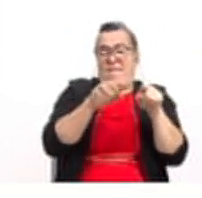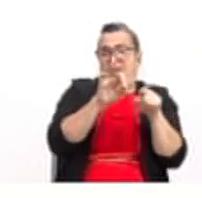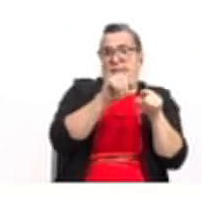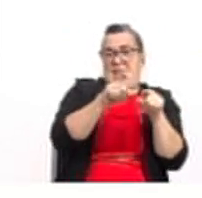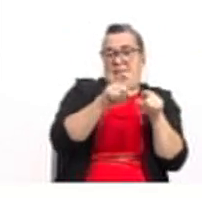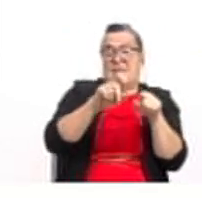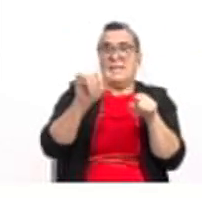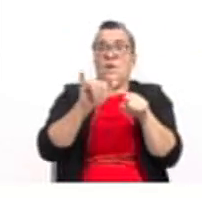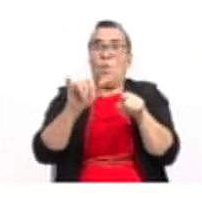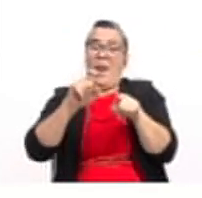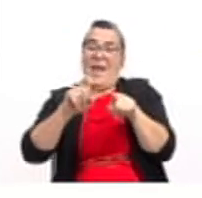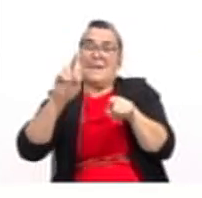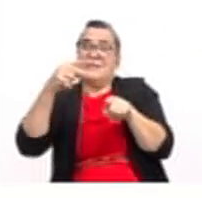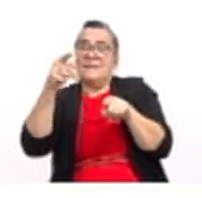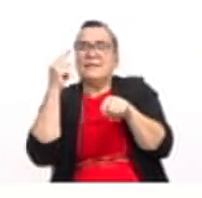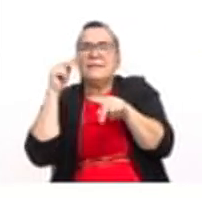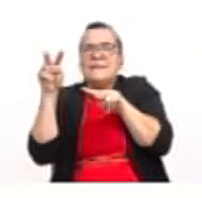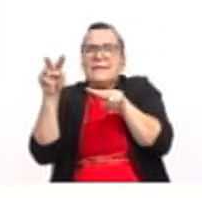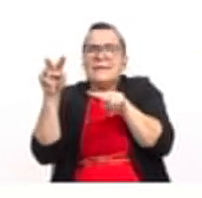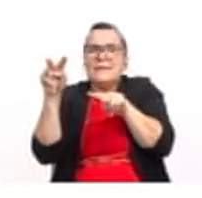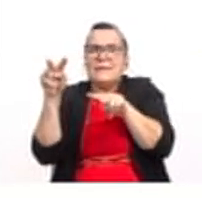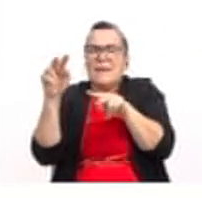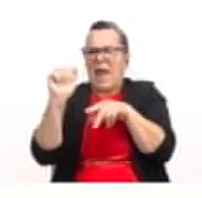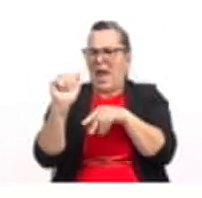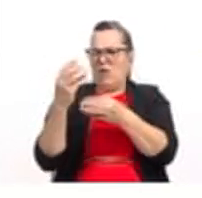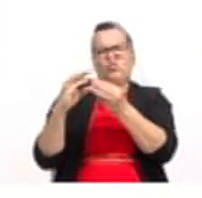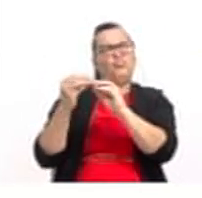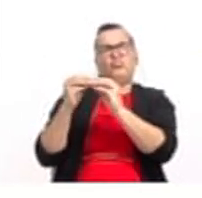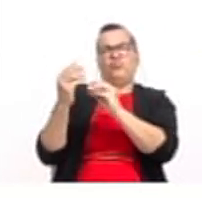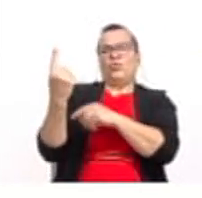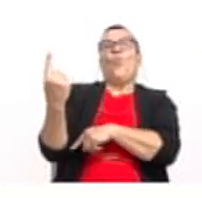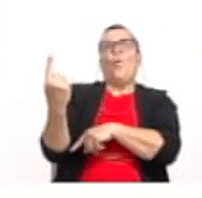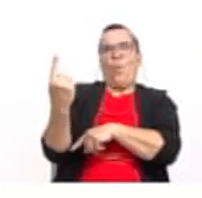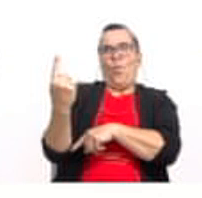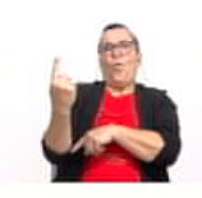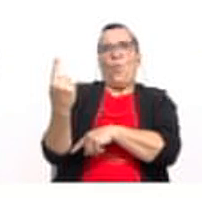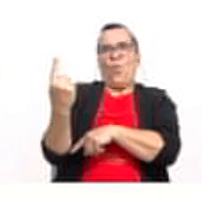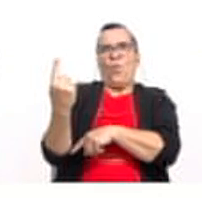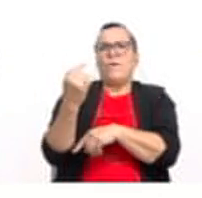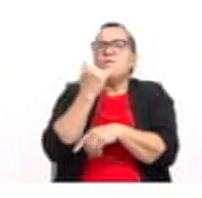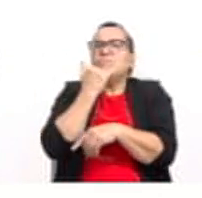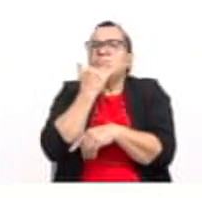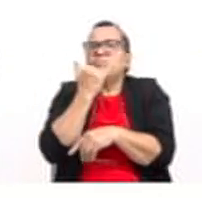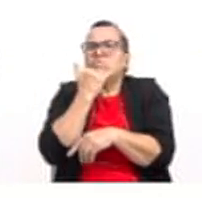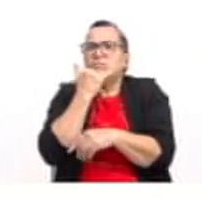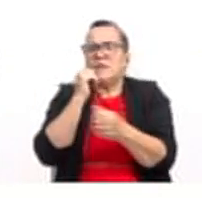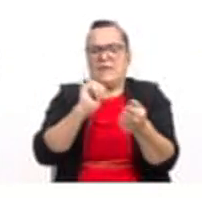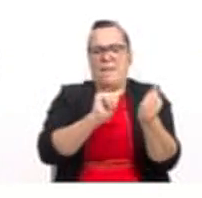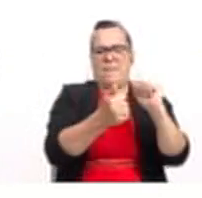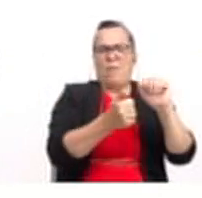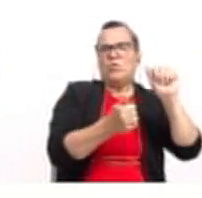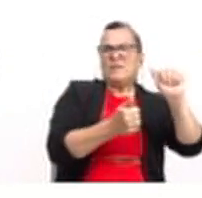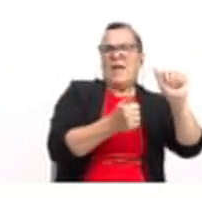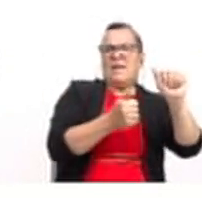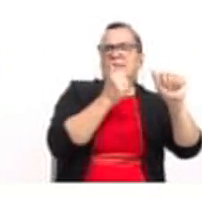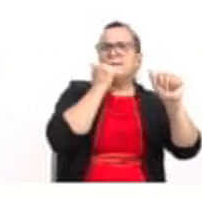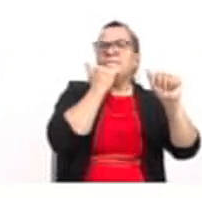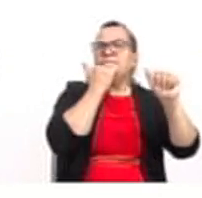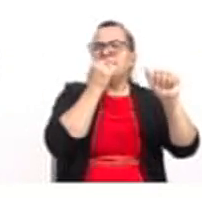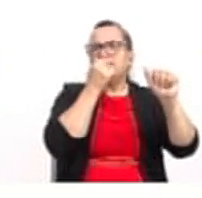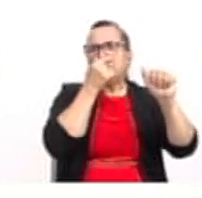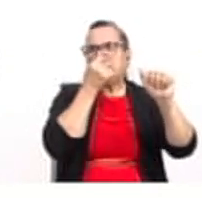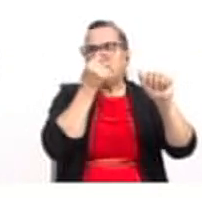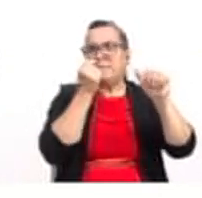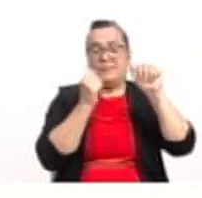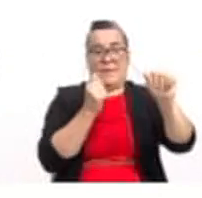Observen que el valor de a en este momento es 1. Pero, ¿qué sucede si variamos el valor de a? Observemos que en este momento